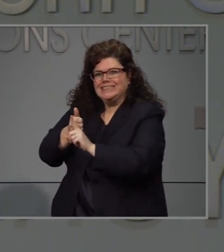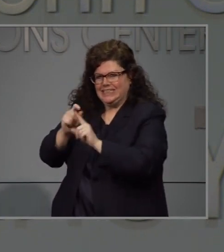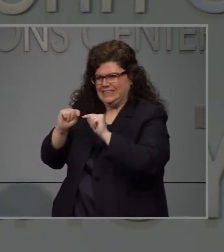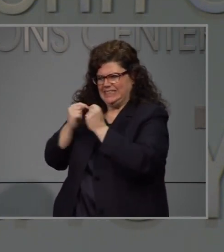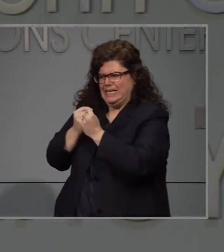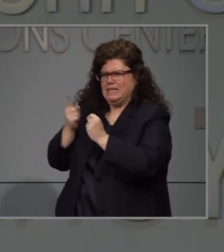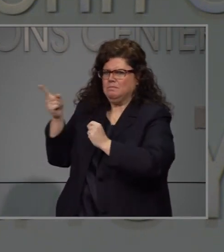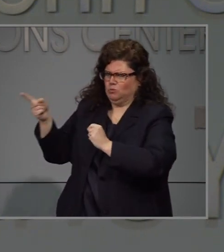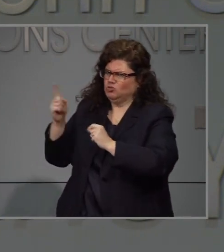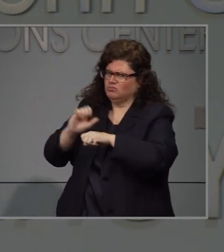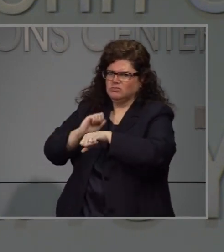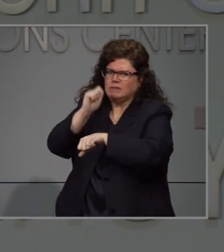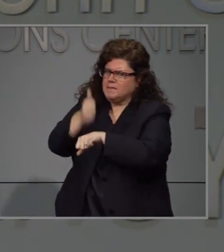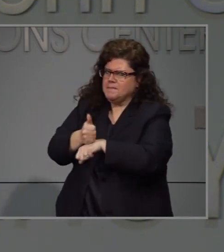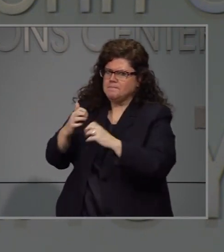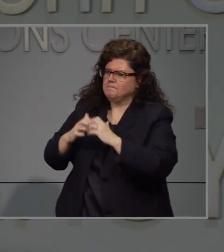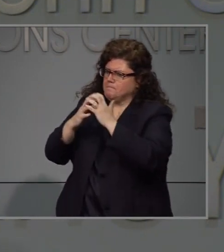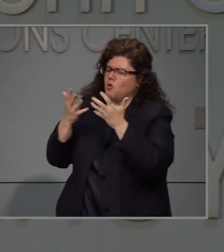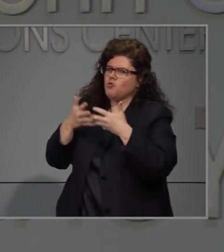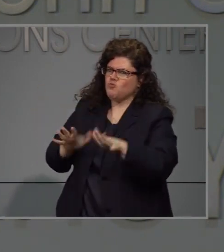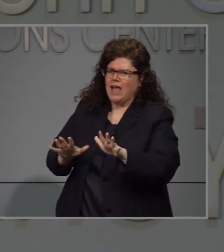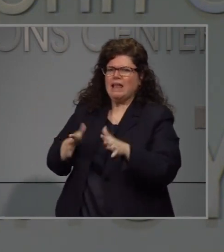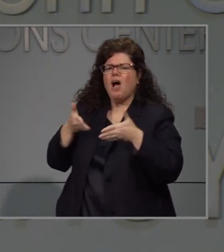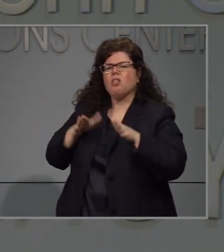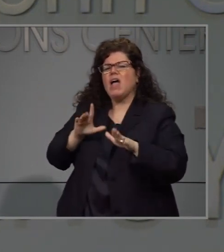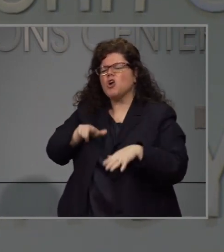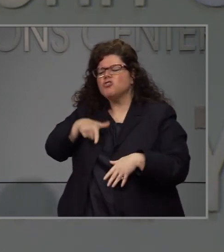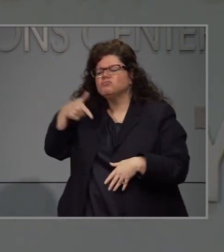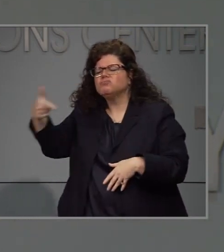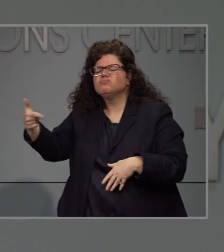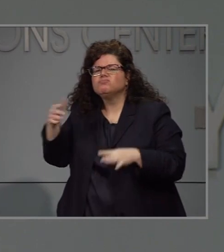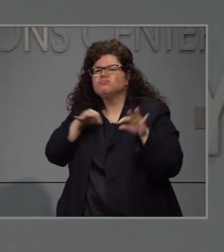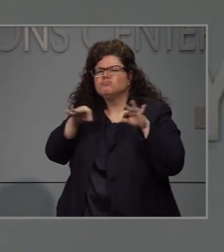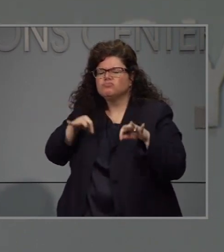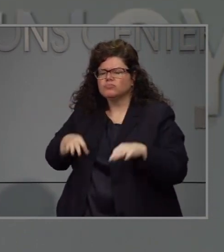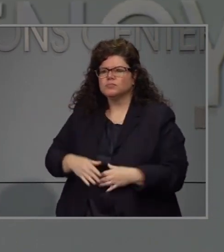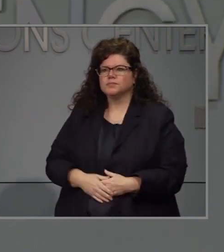equipos de pruebas y de rastreo de contactos voy a permitir que ella conteste.